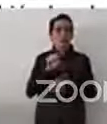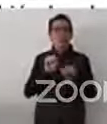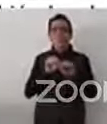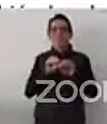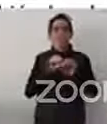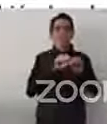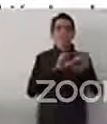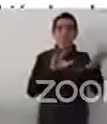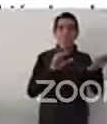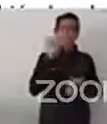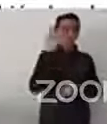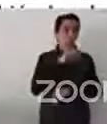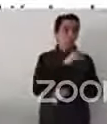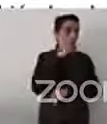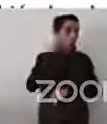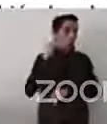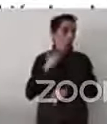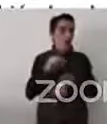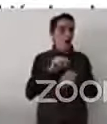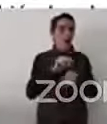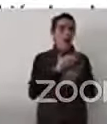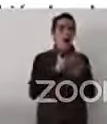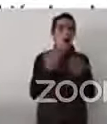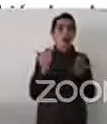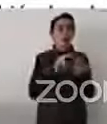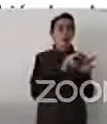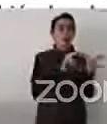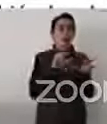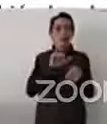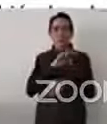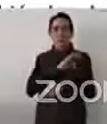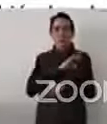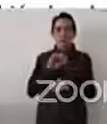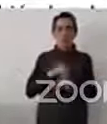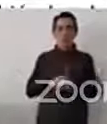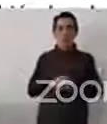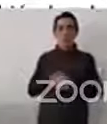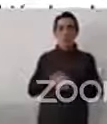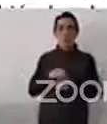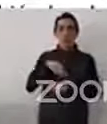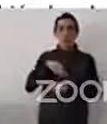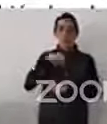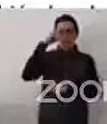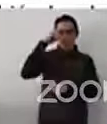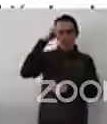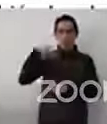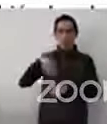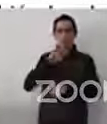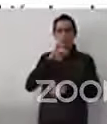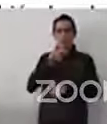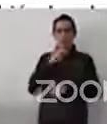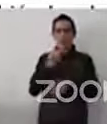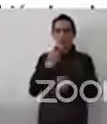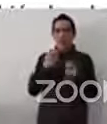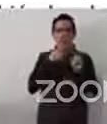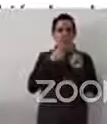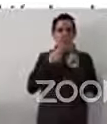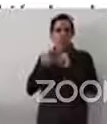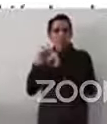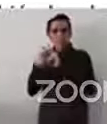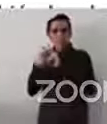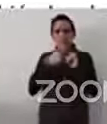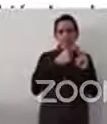Las cifras del 2020, por ejemplo, en el censo de México que salió hace un poquito, es una victoria